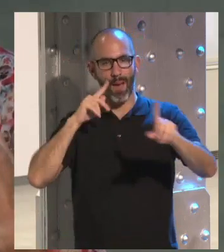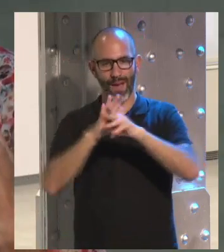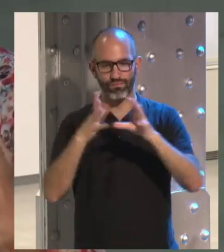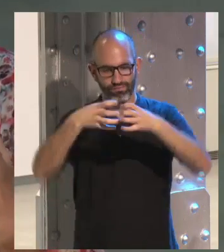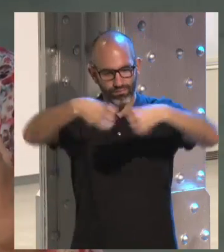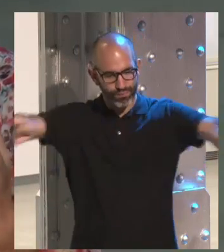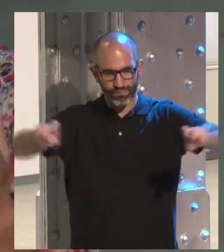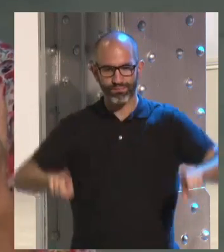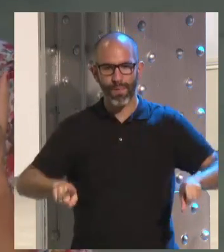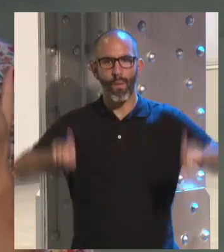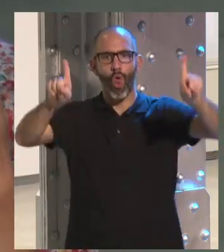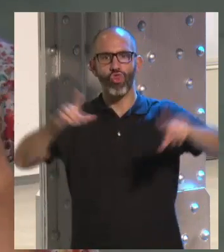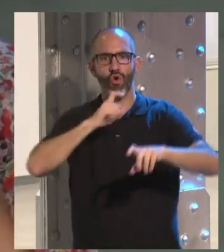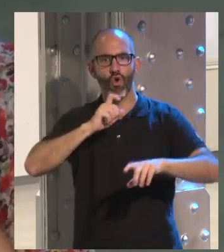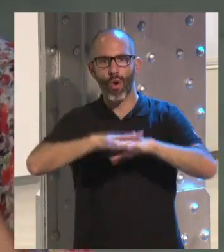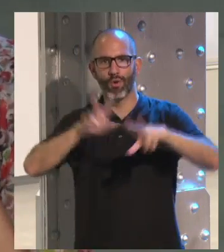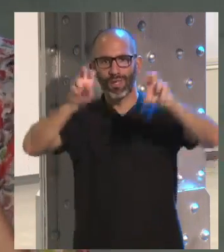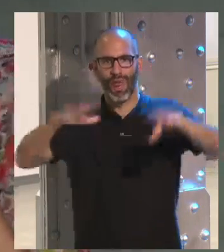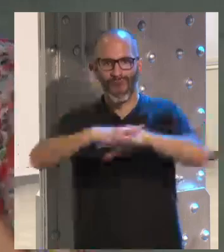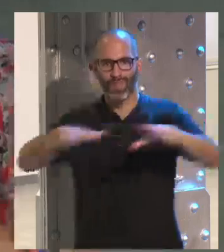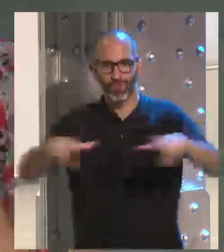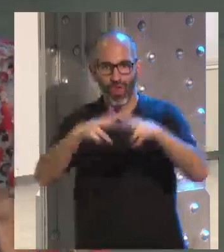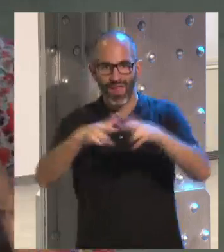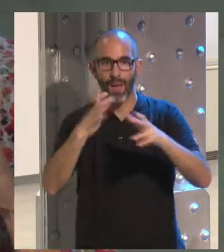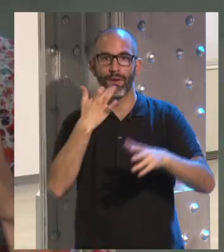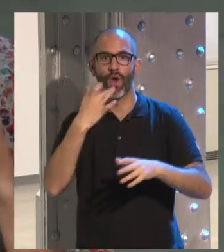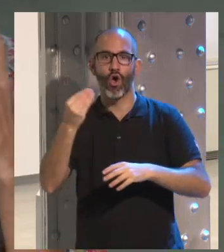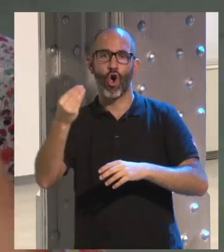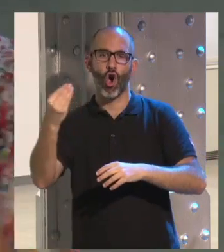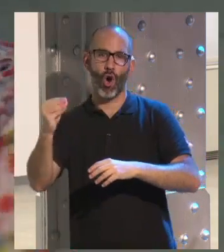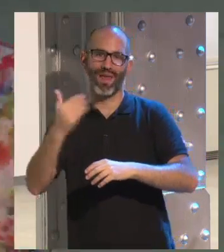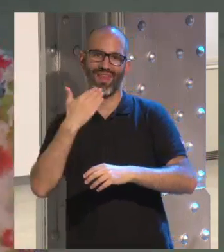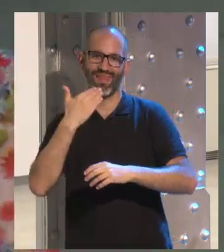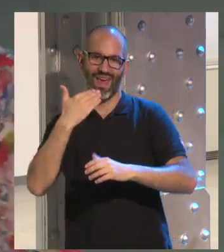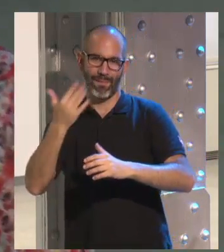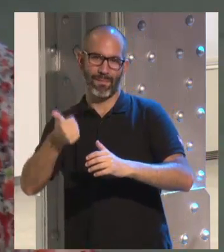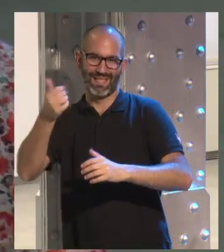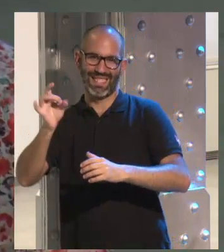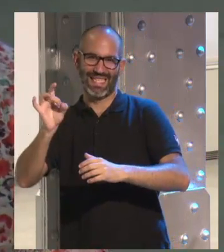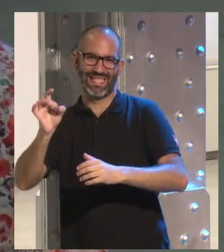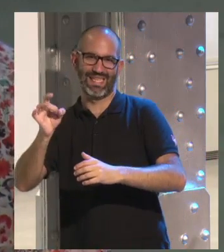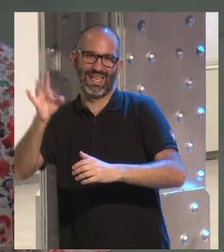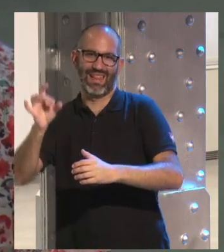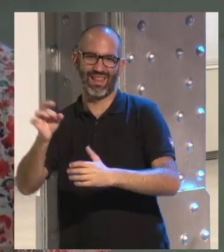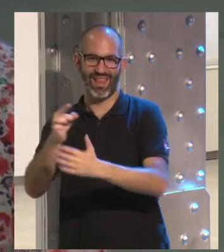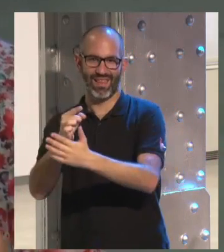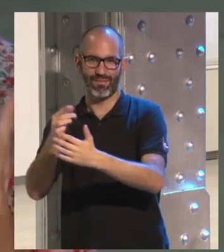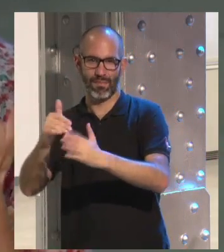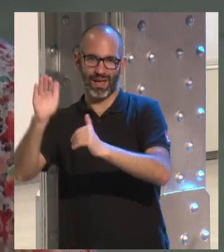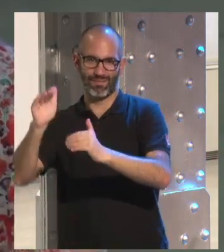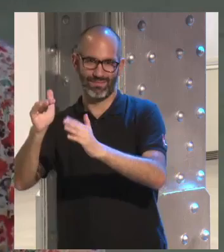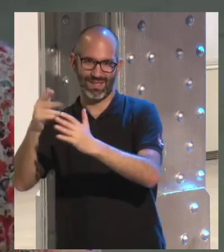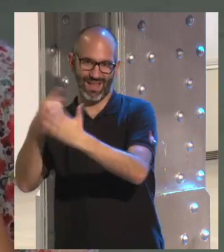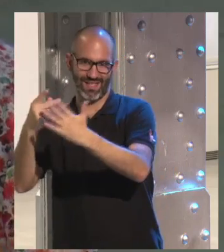tenían sobre las redes sociales. Y los jóvenes, los mayores, entre comillas, aquellos que ya estaban en los últimos cursos de su carrera,